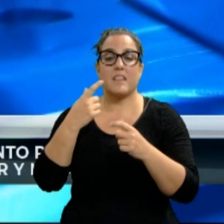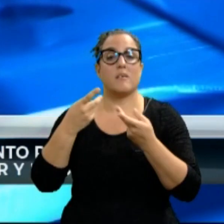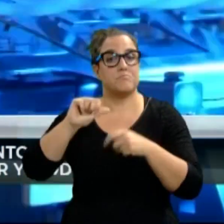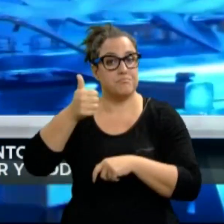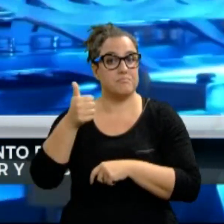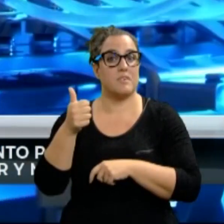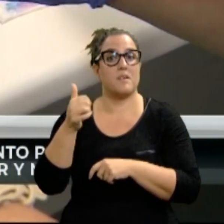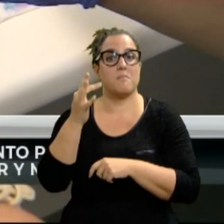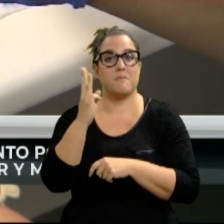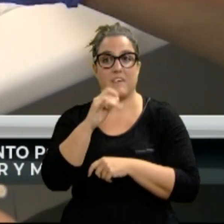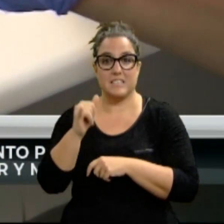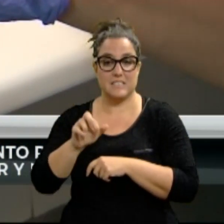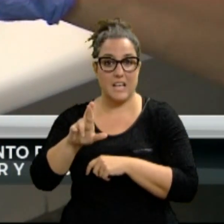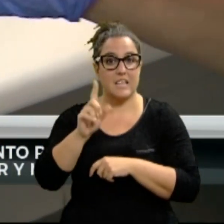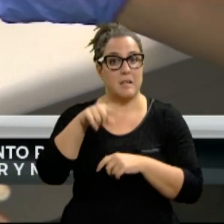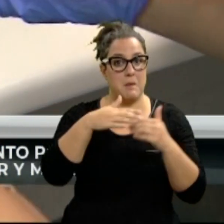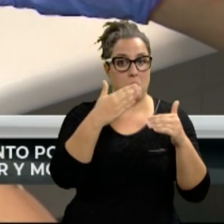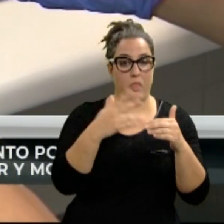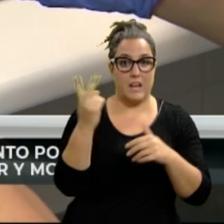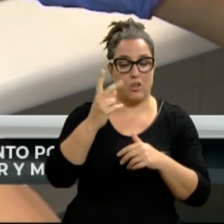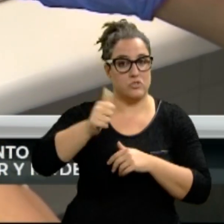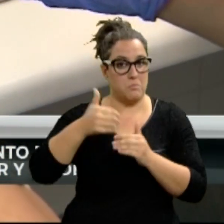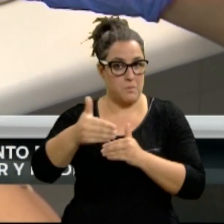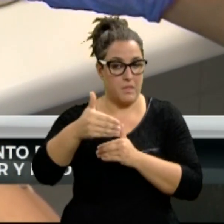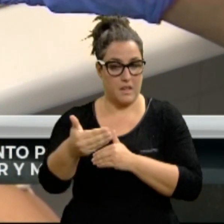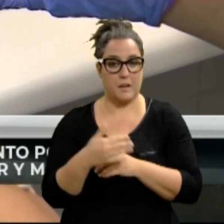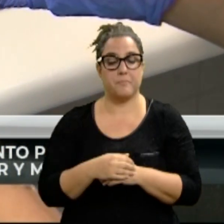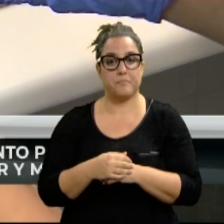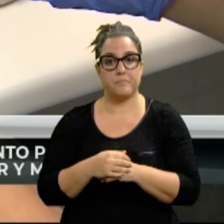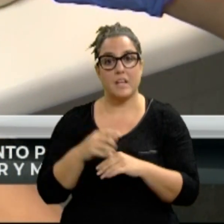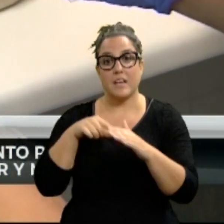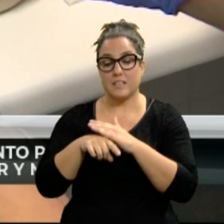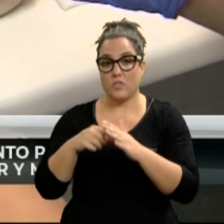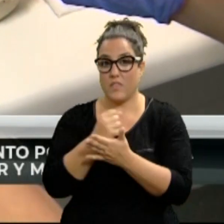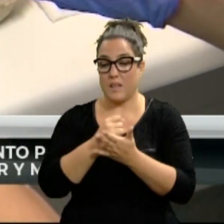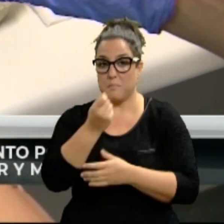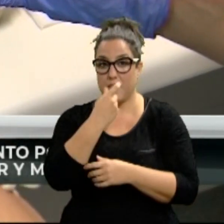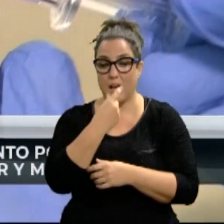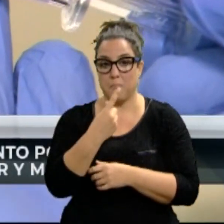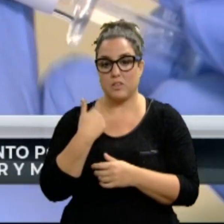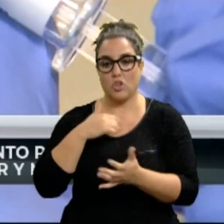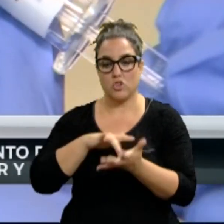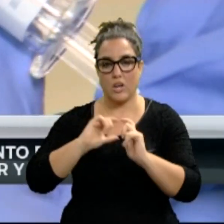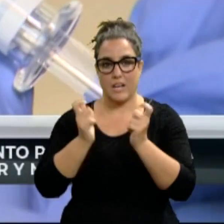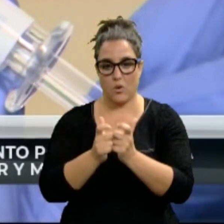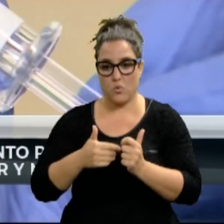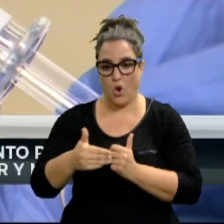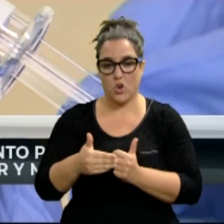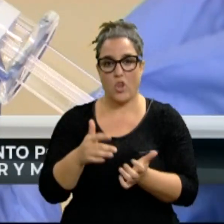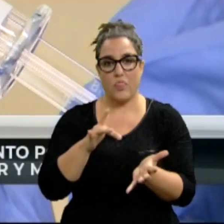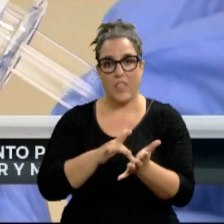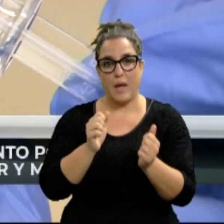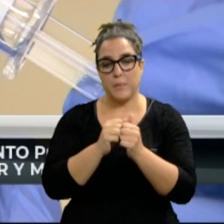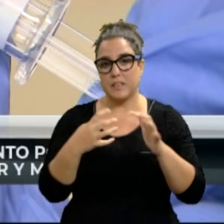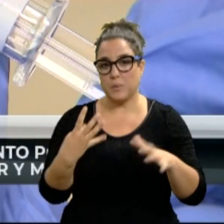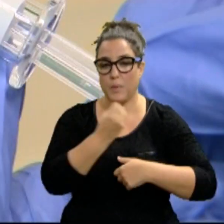Moderna. El Comité de la Agencia Europea del Medicamento, que en gestión a la aprobación de los fármacos, celebrará ambas reuniones extraordinarias los próximos 29 de